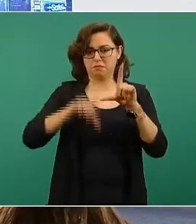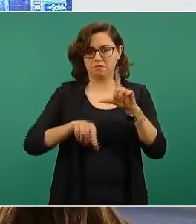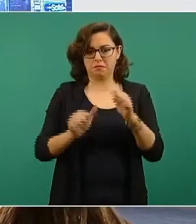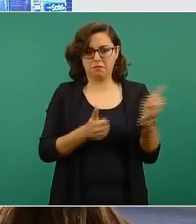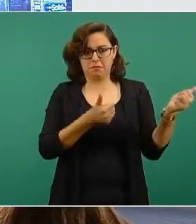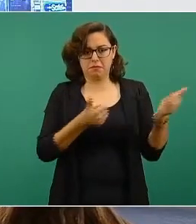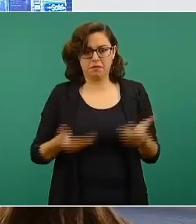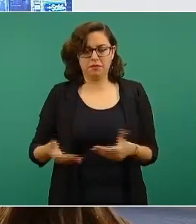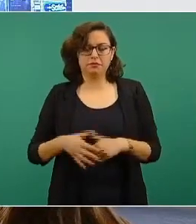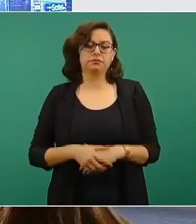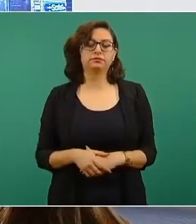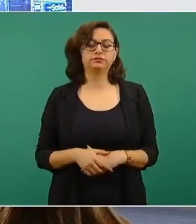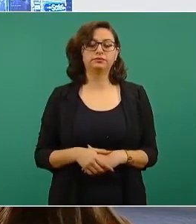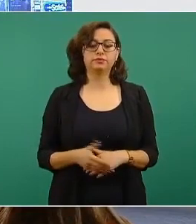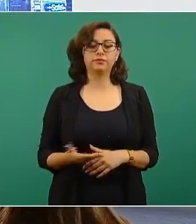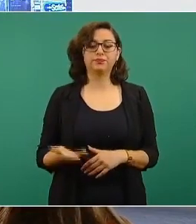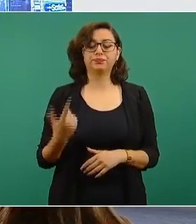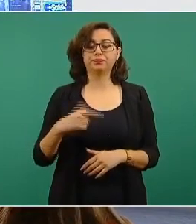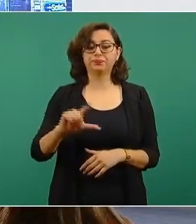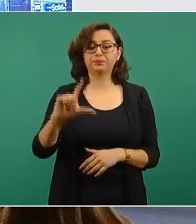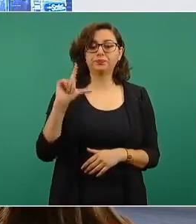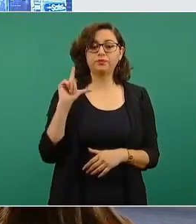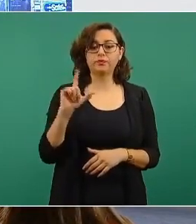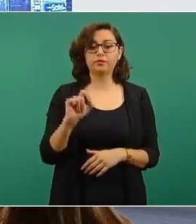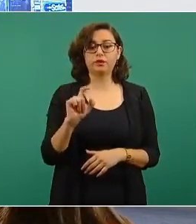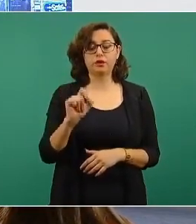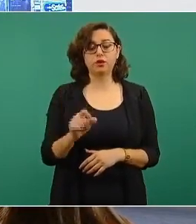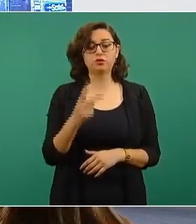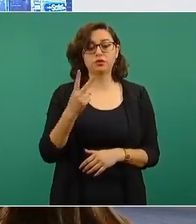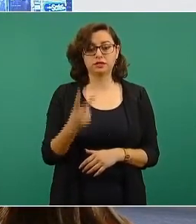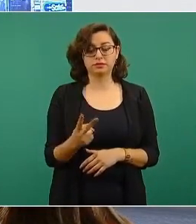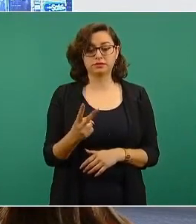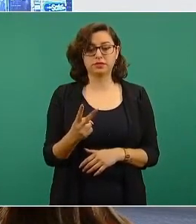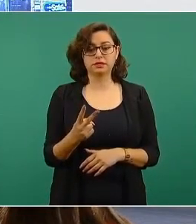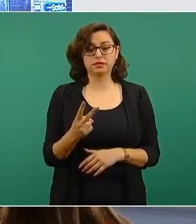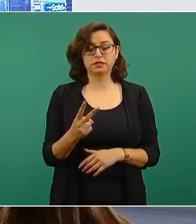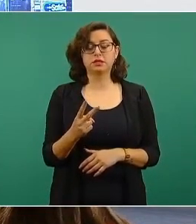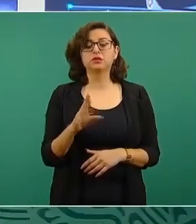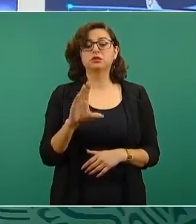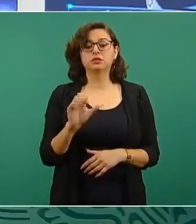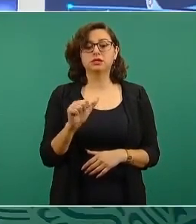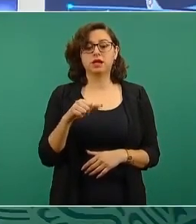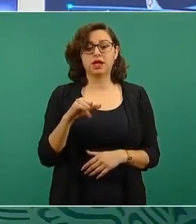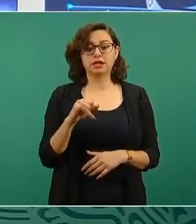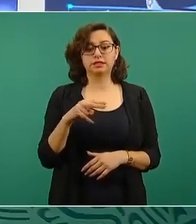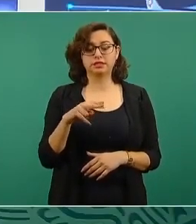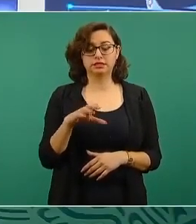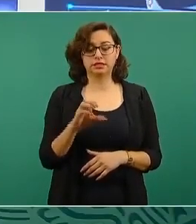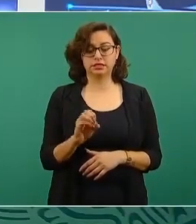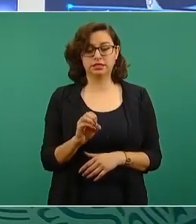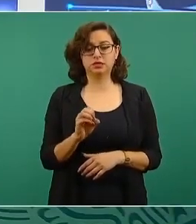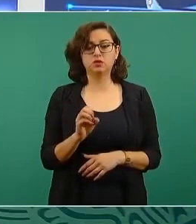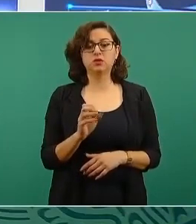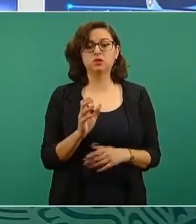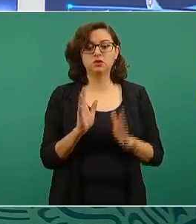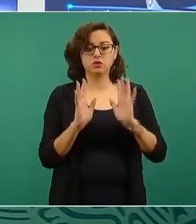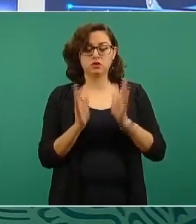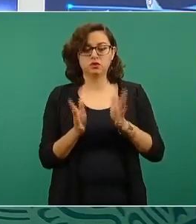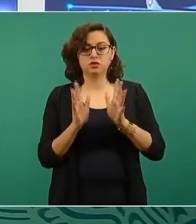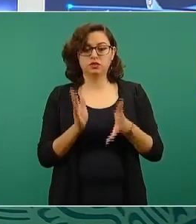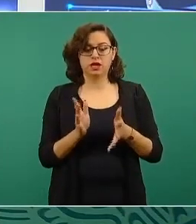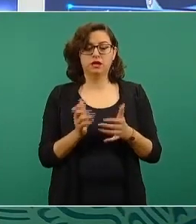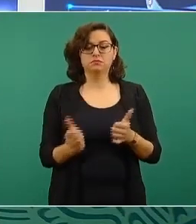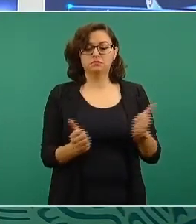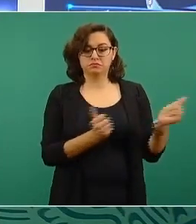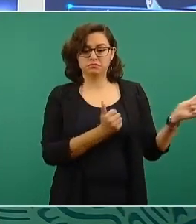Estos son los últimos envíos que tuvimos, lunes 22, señaladamente CanSino ya entregó su primer lote, estas están envasadas en